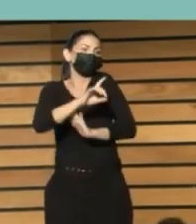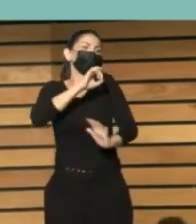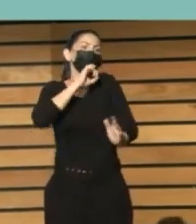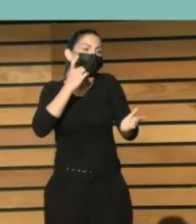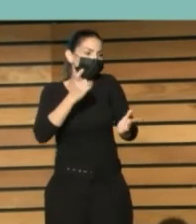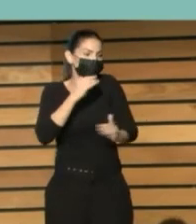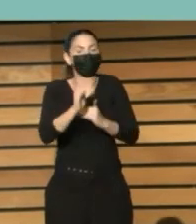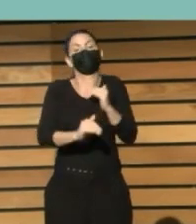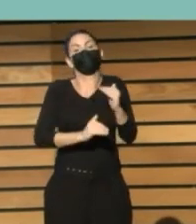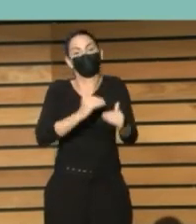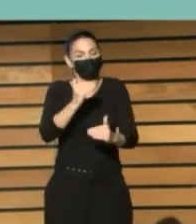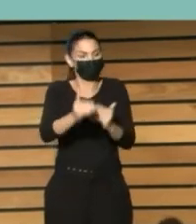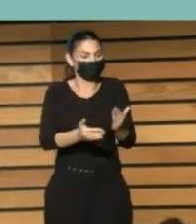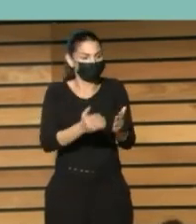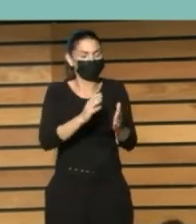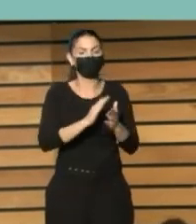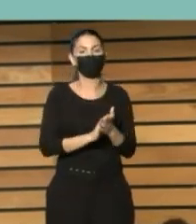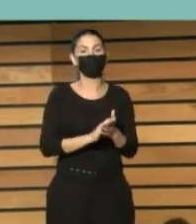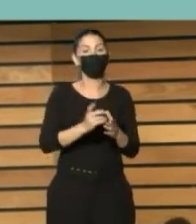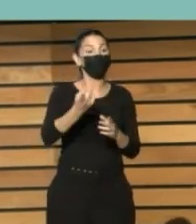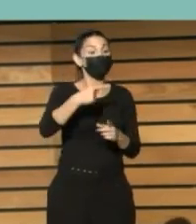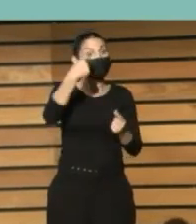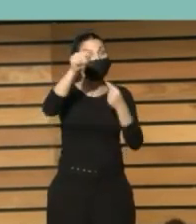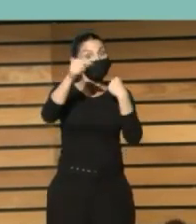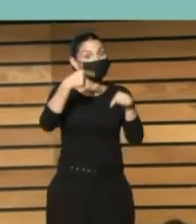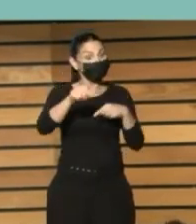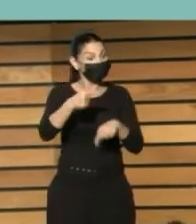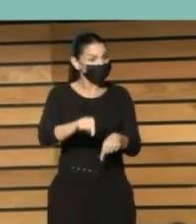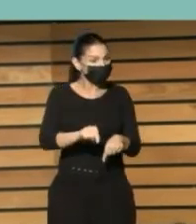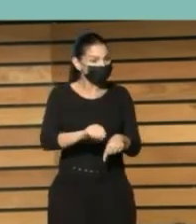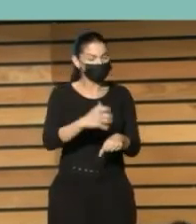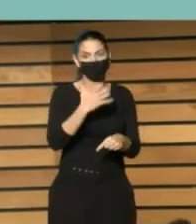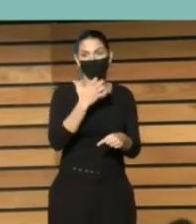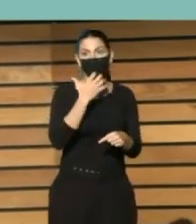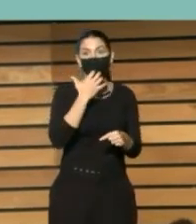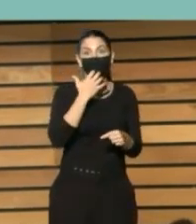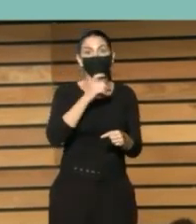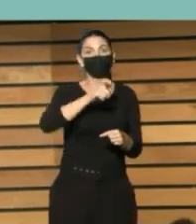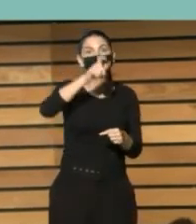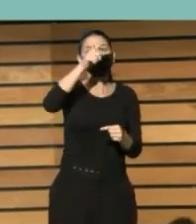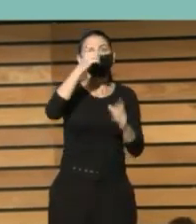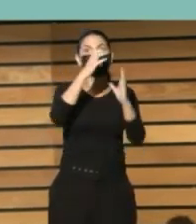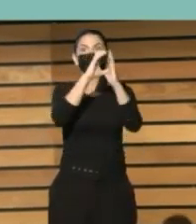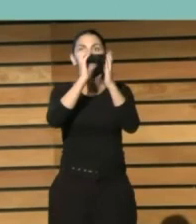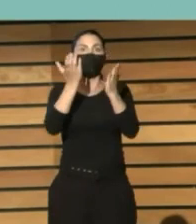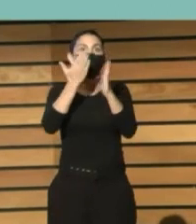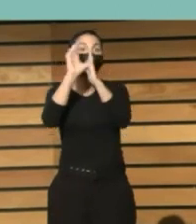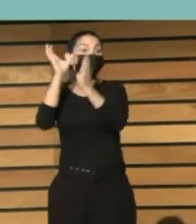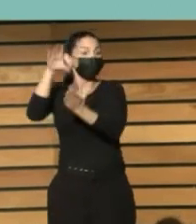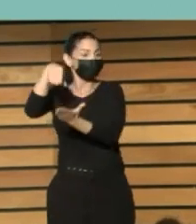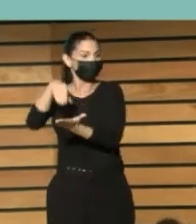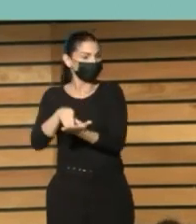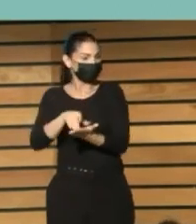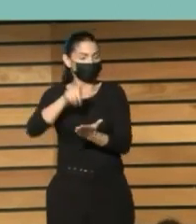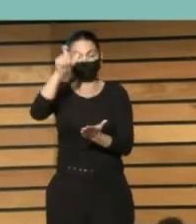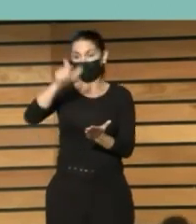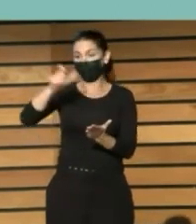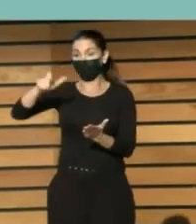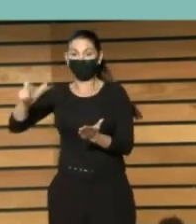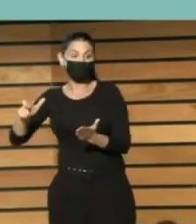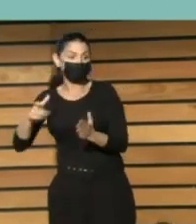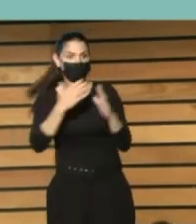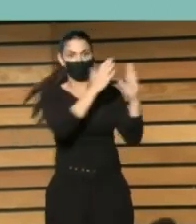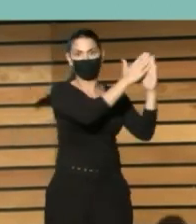proceso. Hemos recogido esto en nuestros presupuestos. Si es una biblioteca más basada en las personas, ¿cuánto dinero ponemos para las personas y cuánto para la